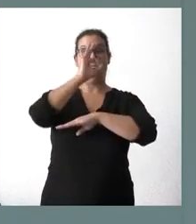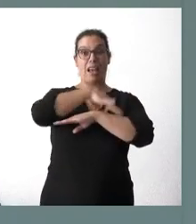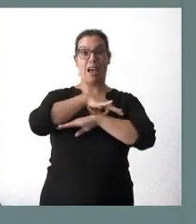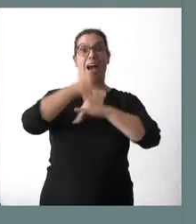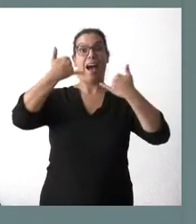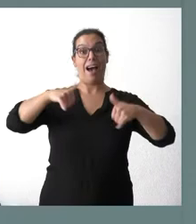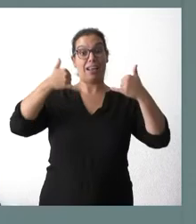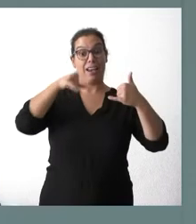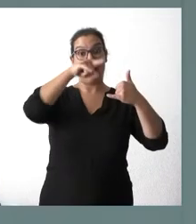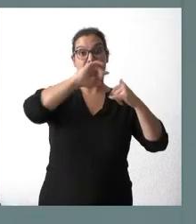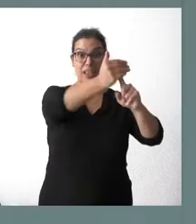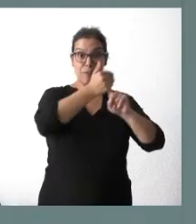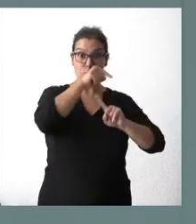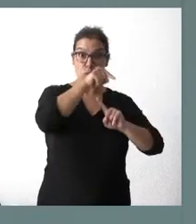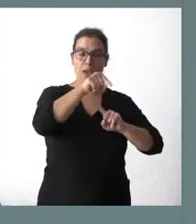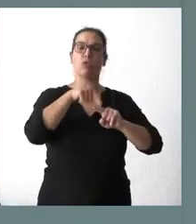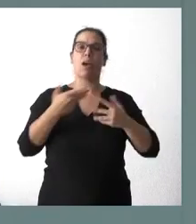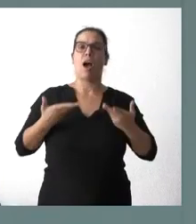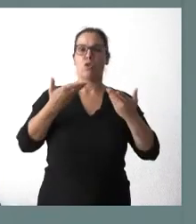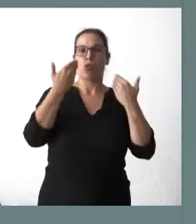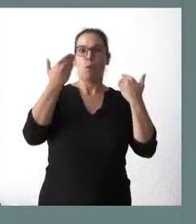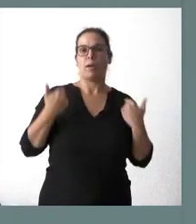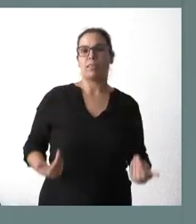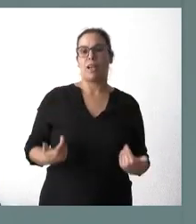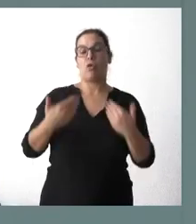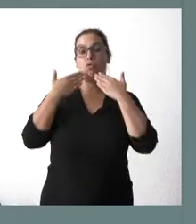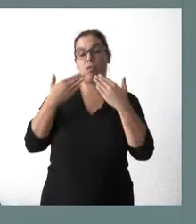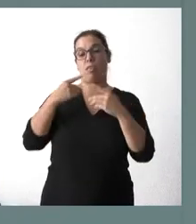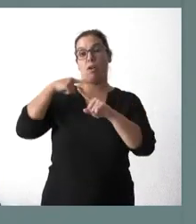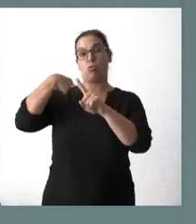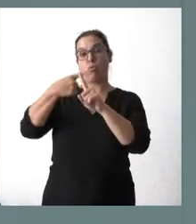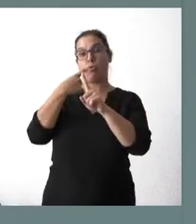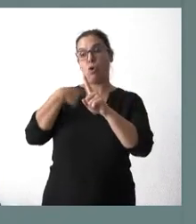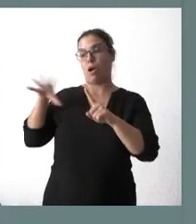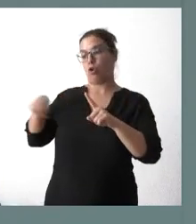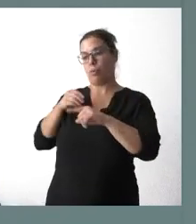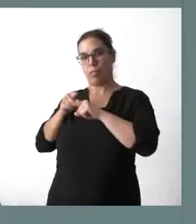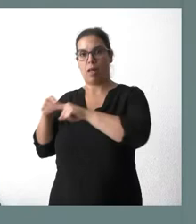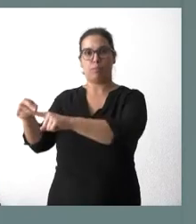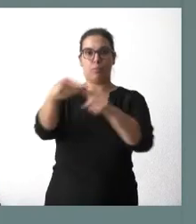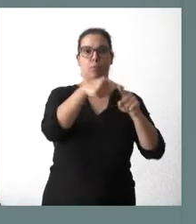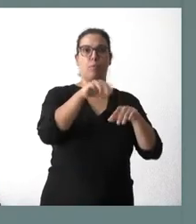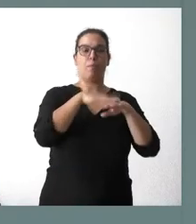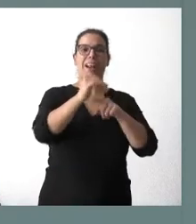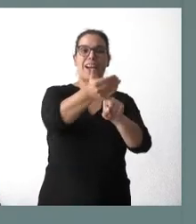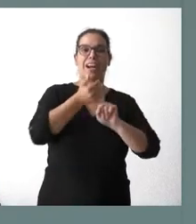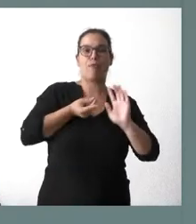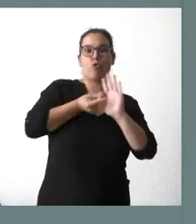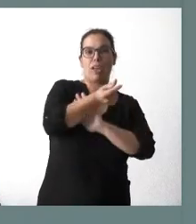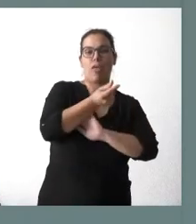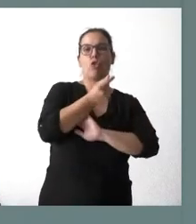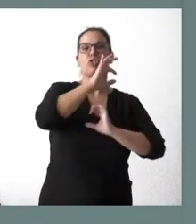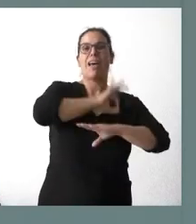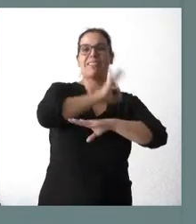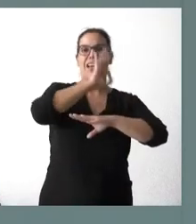trata de una ayuda humanitaria a través de Cruz Roja para los campamentos de refugiados saharauis que están en Argelia, en este caso en la